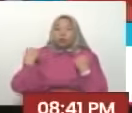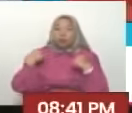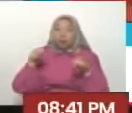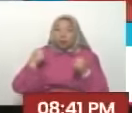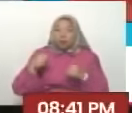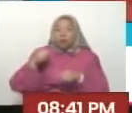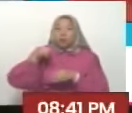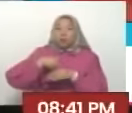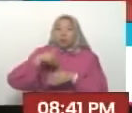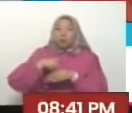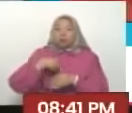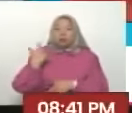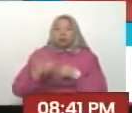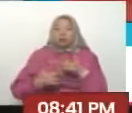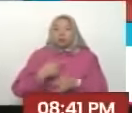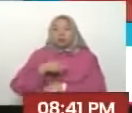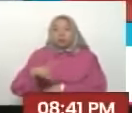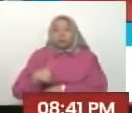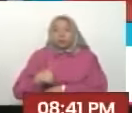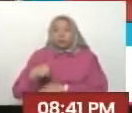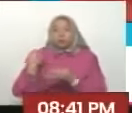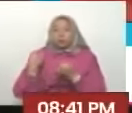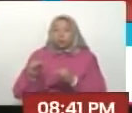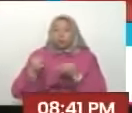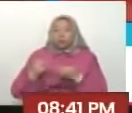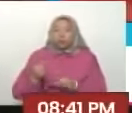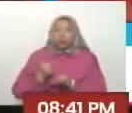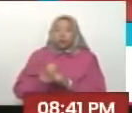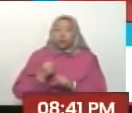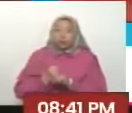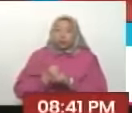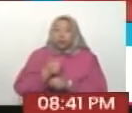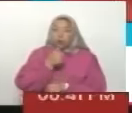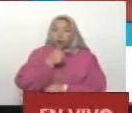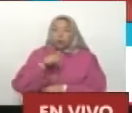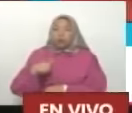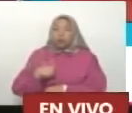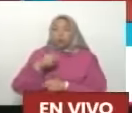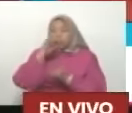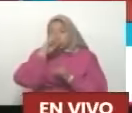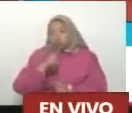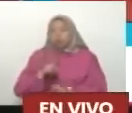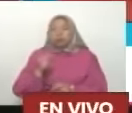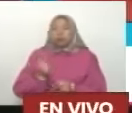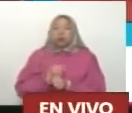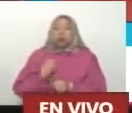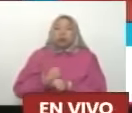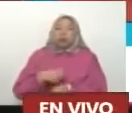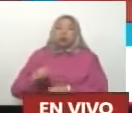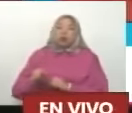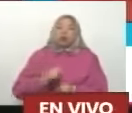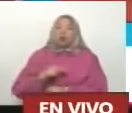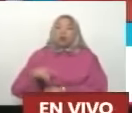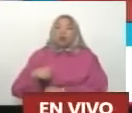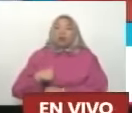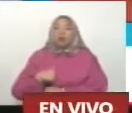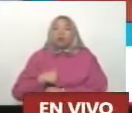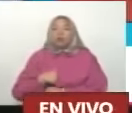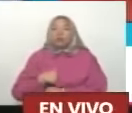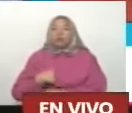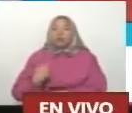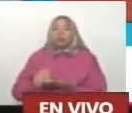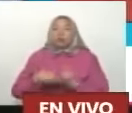votación Tiene que ser Donde queda mi cotidianidad Y es el Consejo Nacional Electoral Lo digo con mucho respeto Quien tiene que moverse Nosotros no tenemos Por qué mover a los